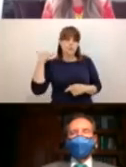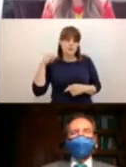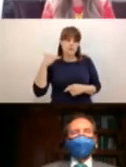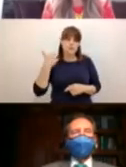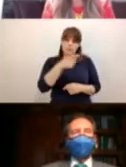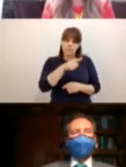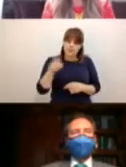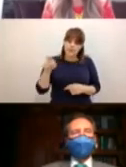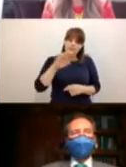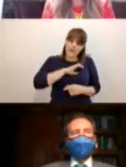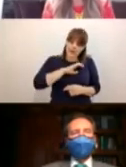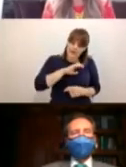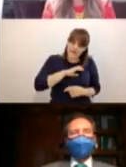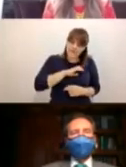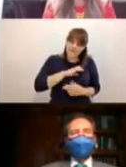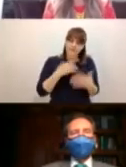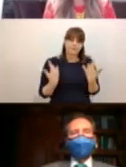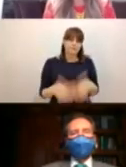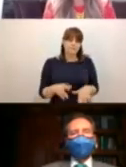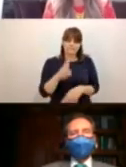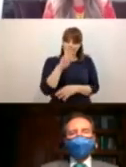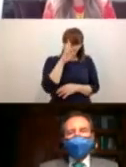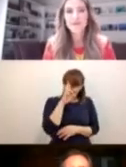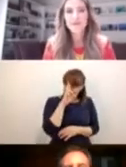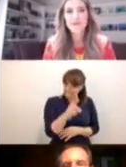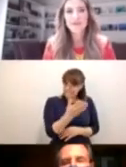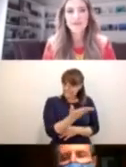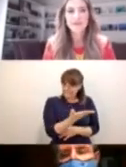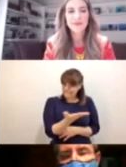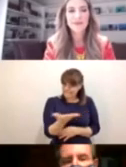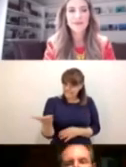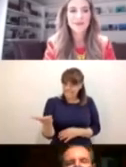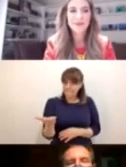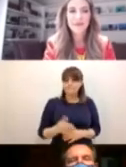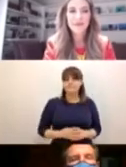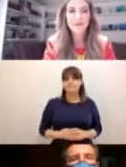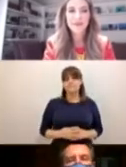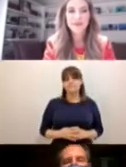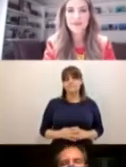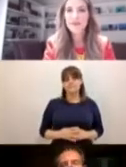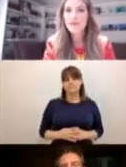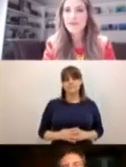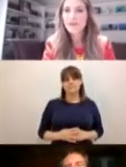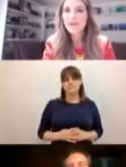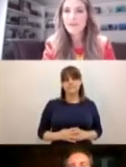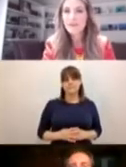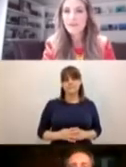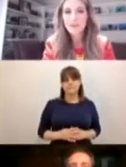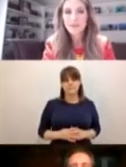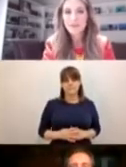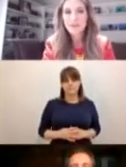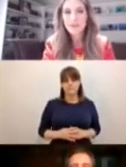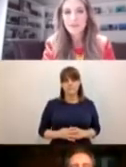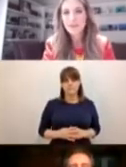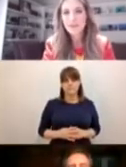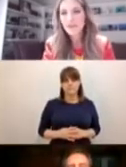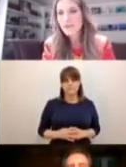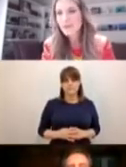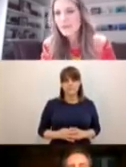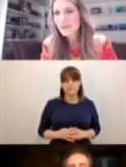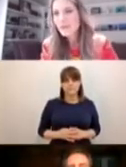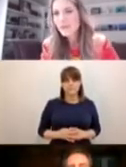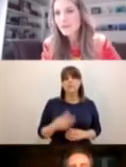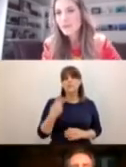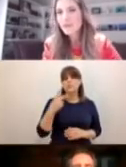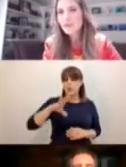mi afecto, sobre todo mi reconocimiento. Y por su esfuerzo,